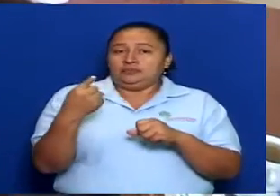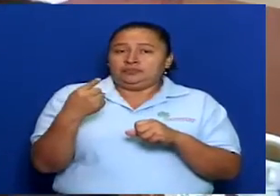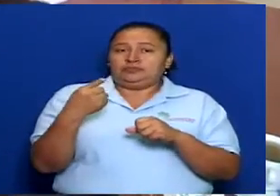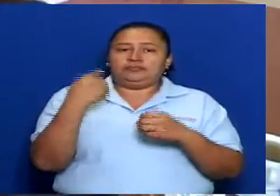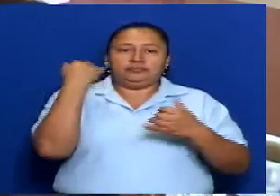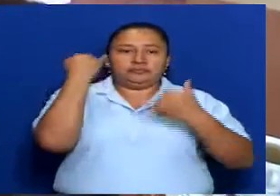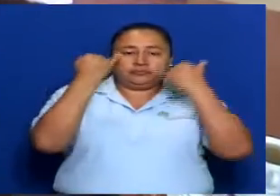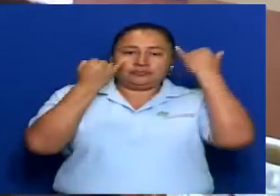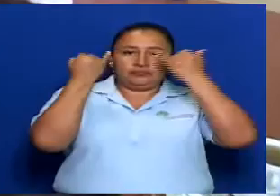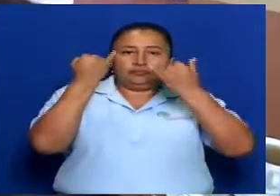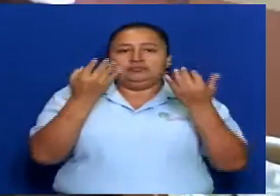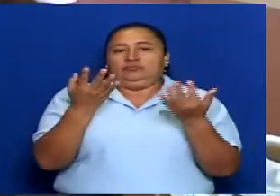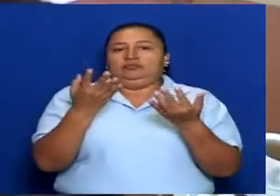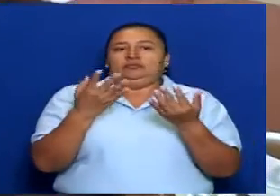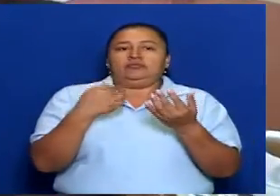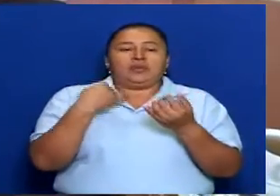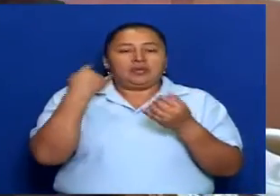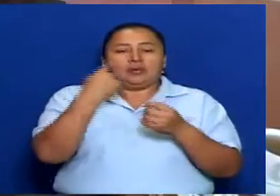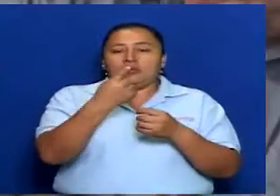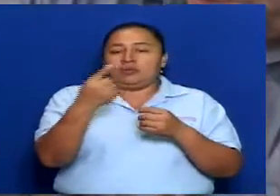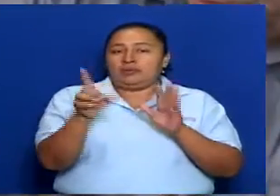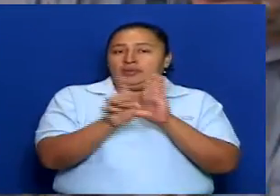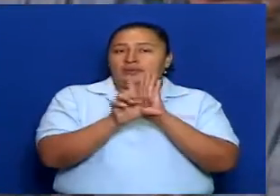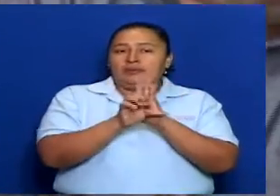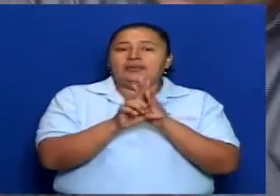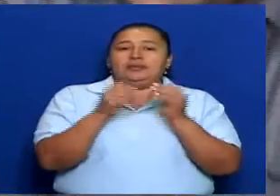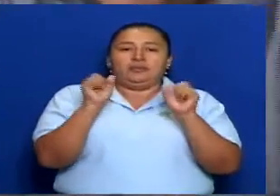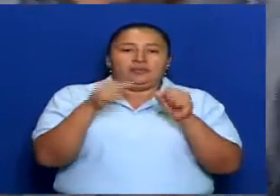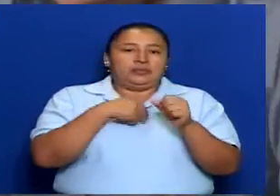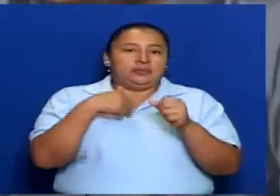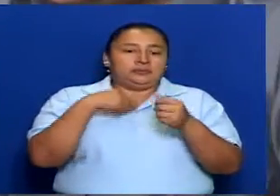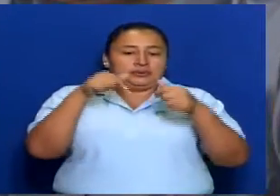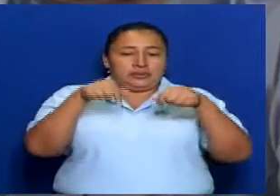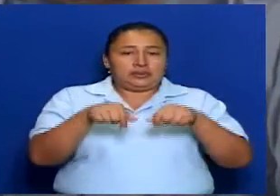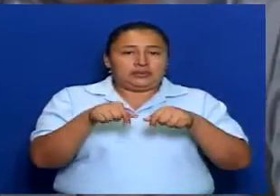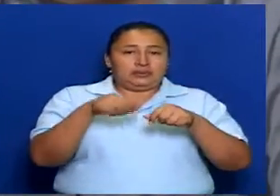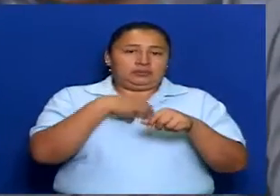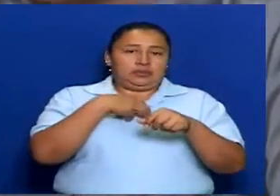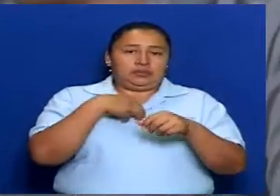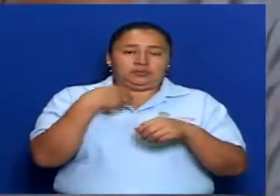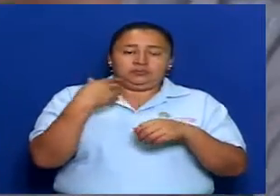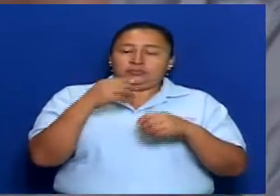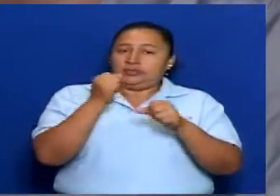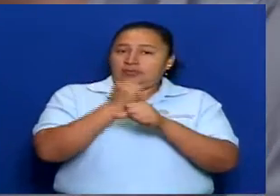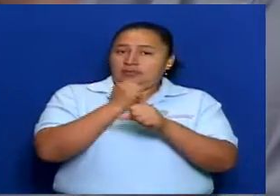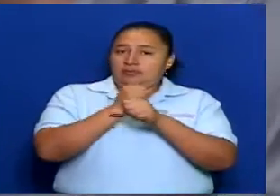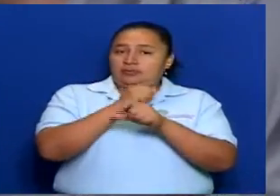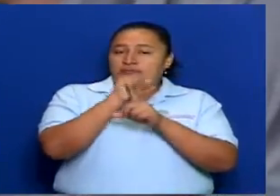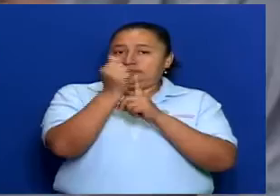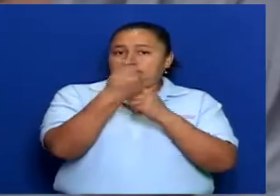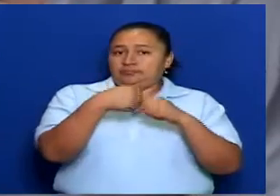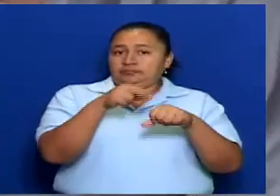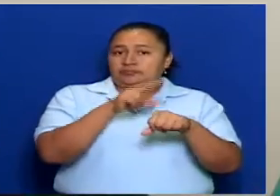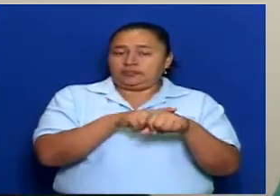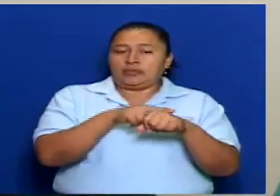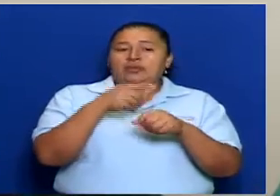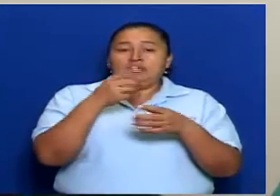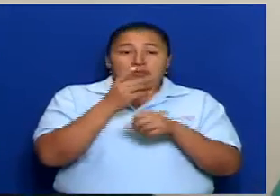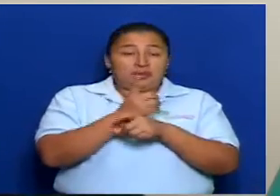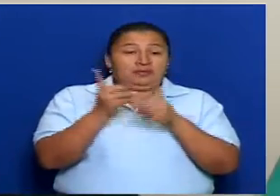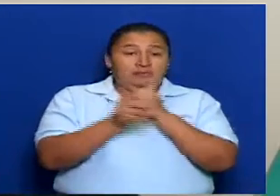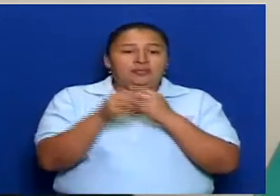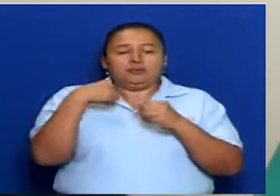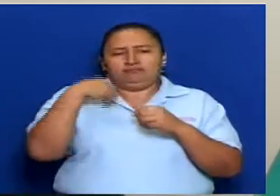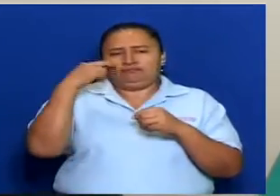las iniciativas, en cada una de las leyes que se vayan dictaminando, en el quehacer institucional de la asamblea, que se